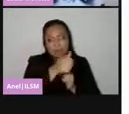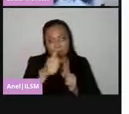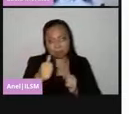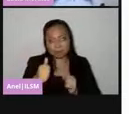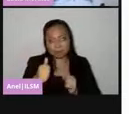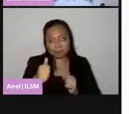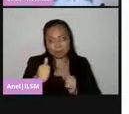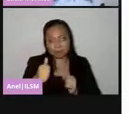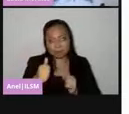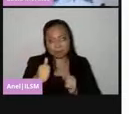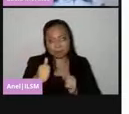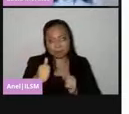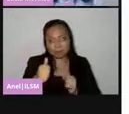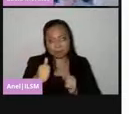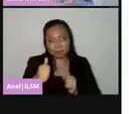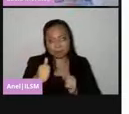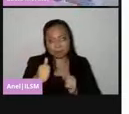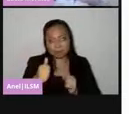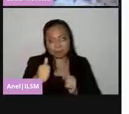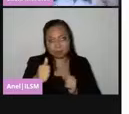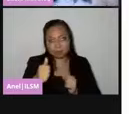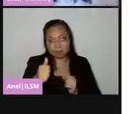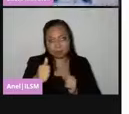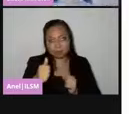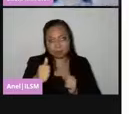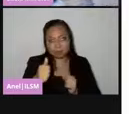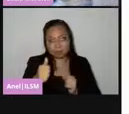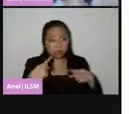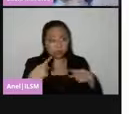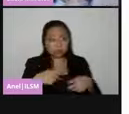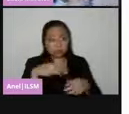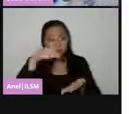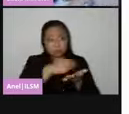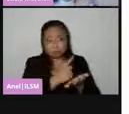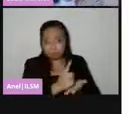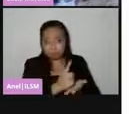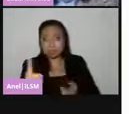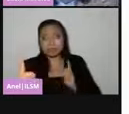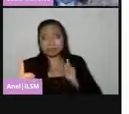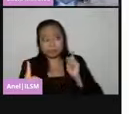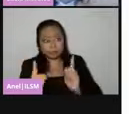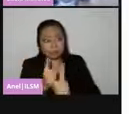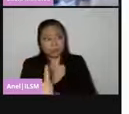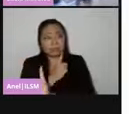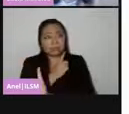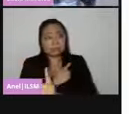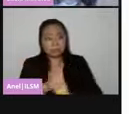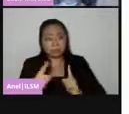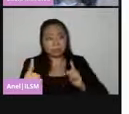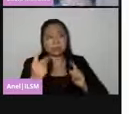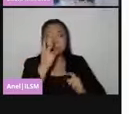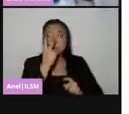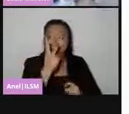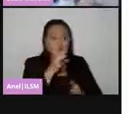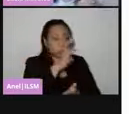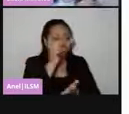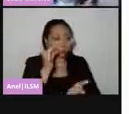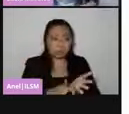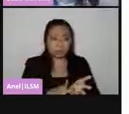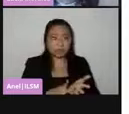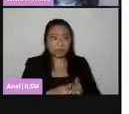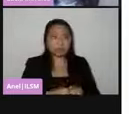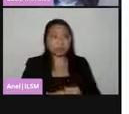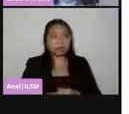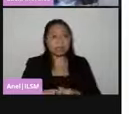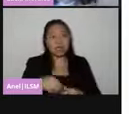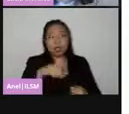dos personas electoras para evitar que concurran más dentro de la casilla y en consecuencia pues evitar contagios. Todas y